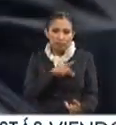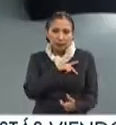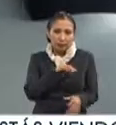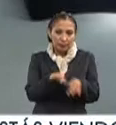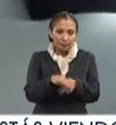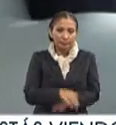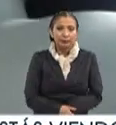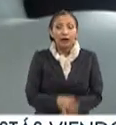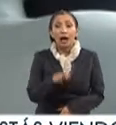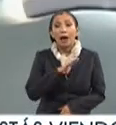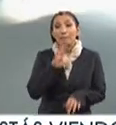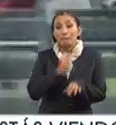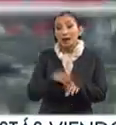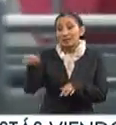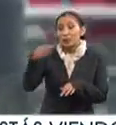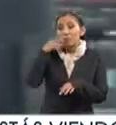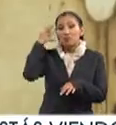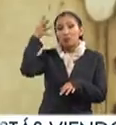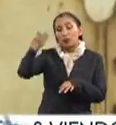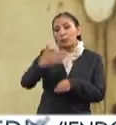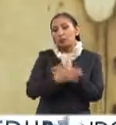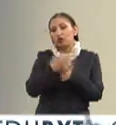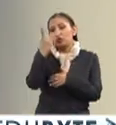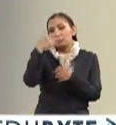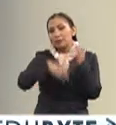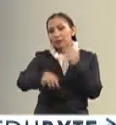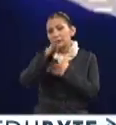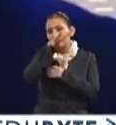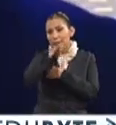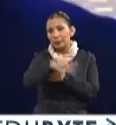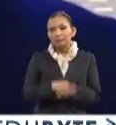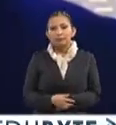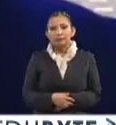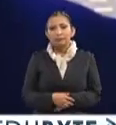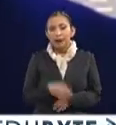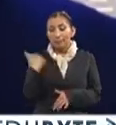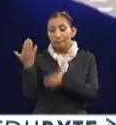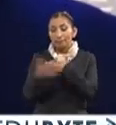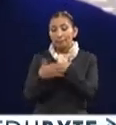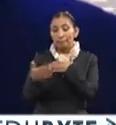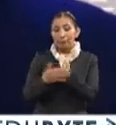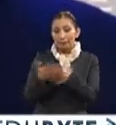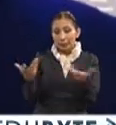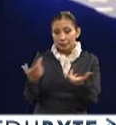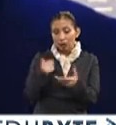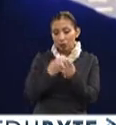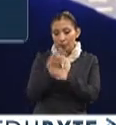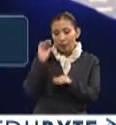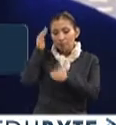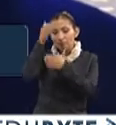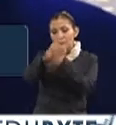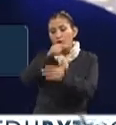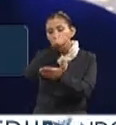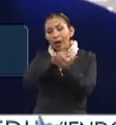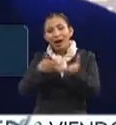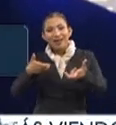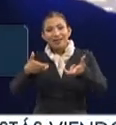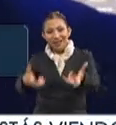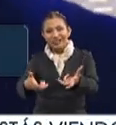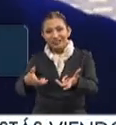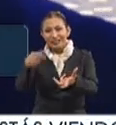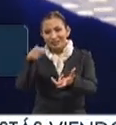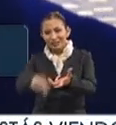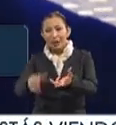trabajo. Hay más para el escultor el próximo 2019. Lo que se aproxima es una nueva intervención del espacio público,